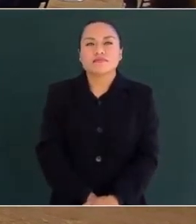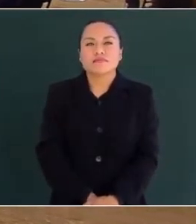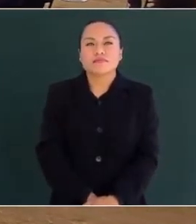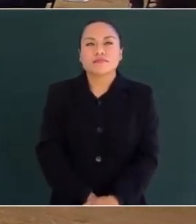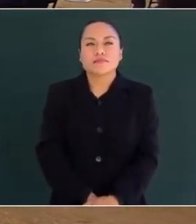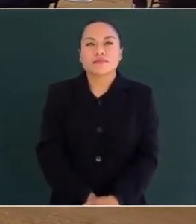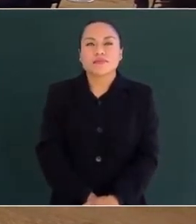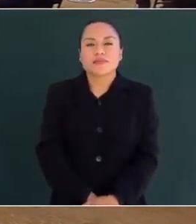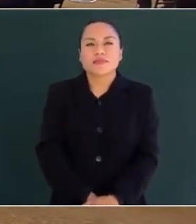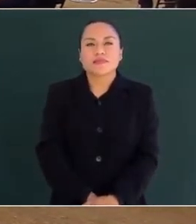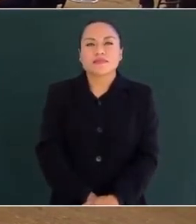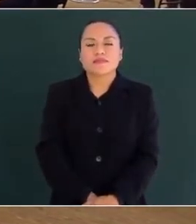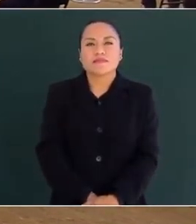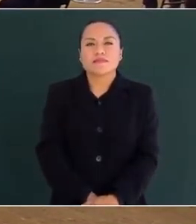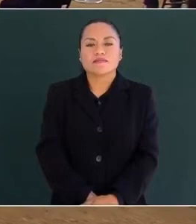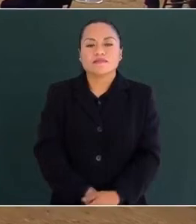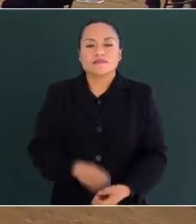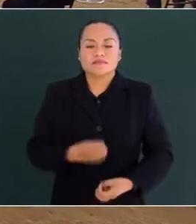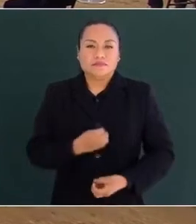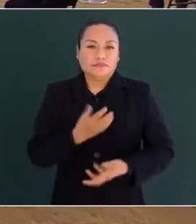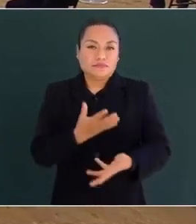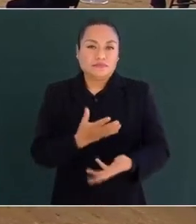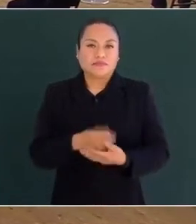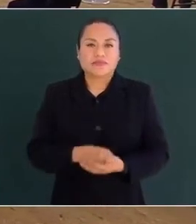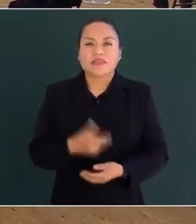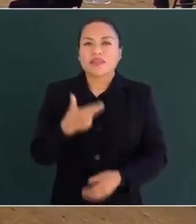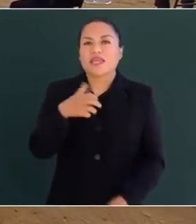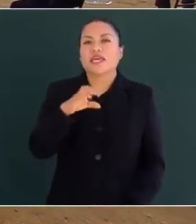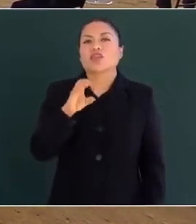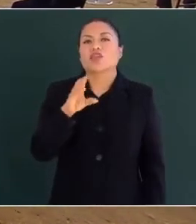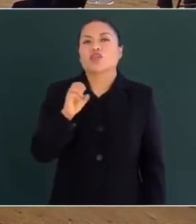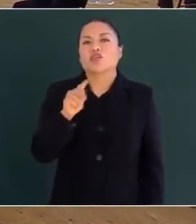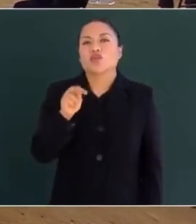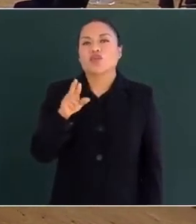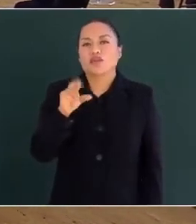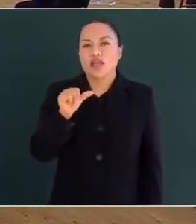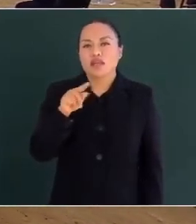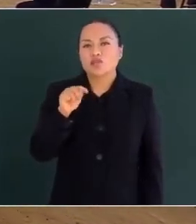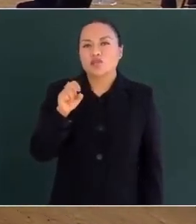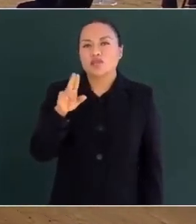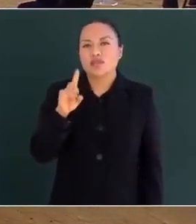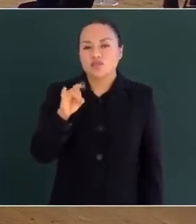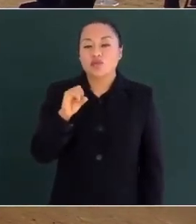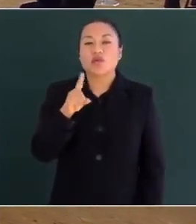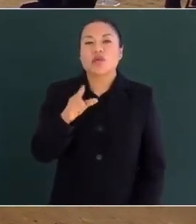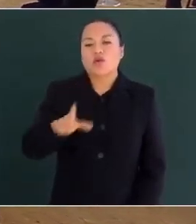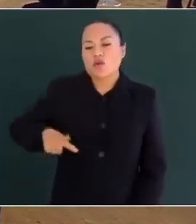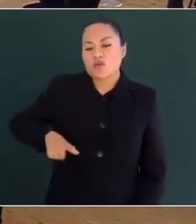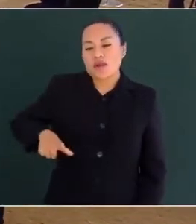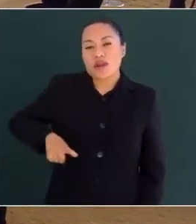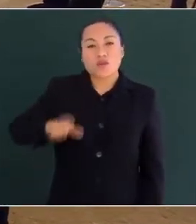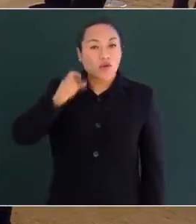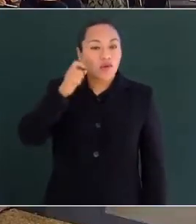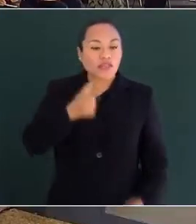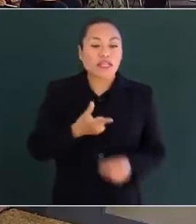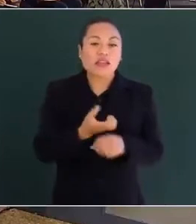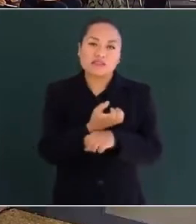Hace uso de la palabra el licenciado Héctor Astudillo Flores, gobernador del Estado de Guerrero.